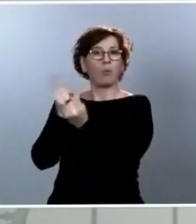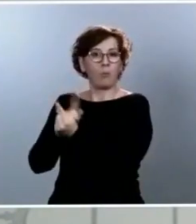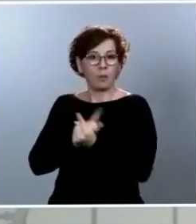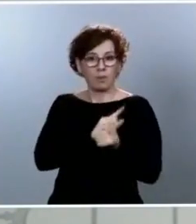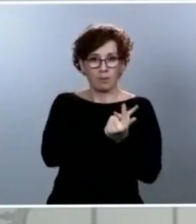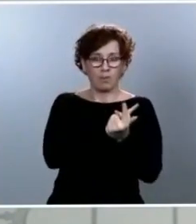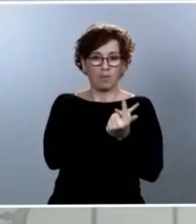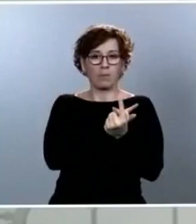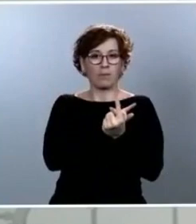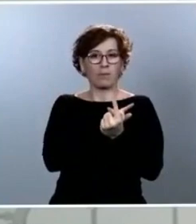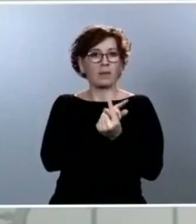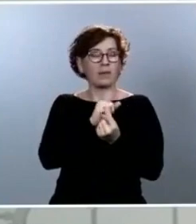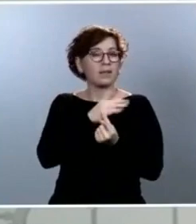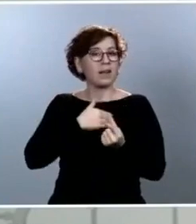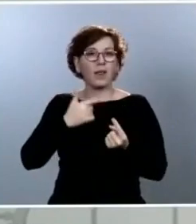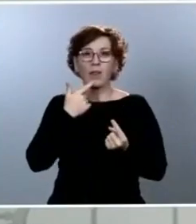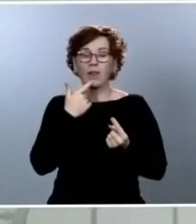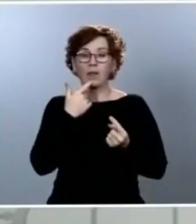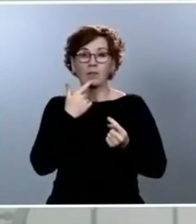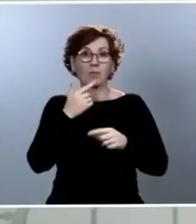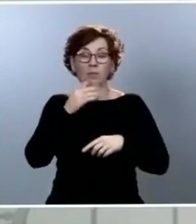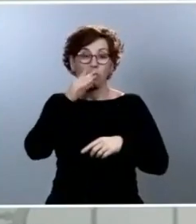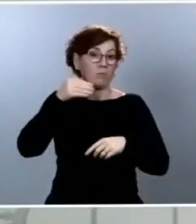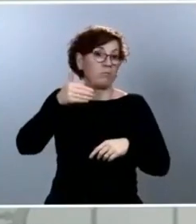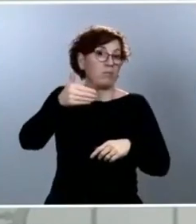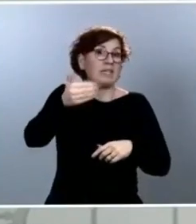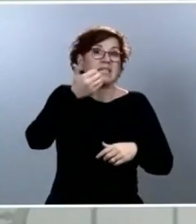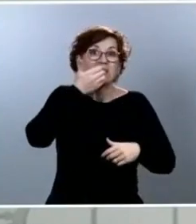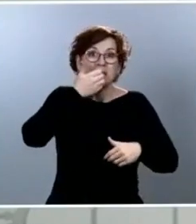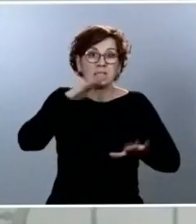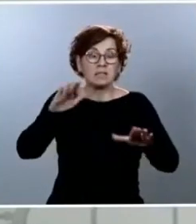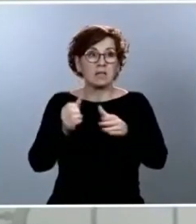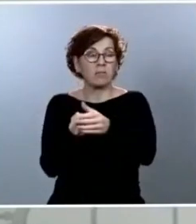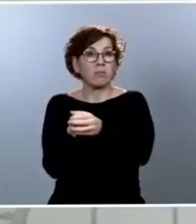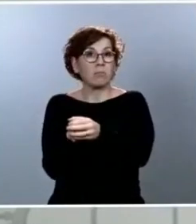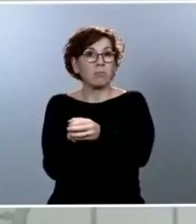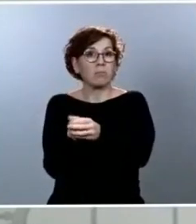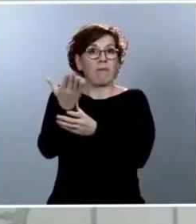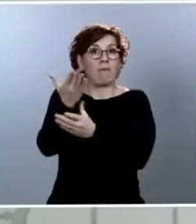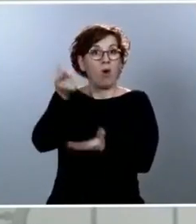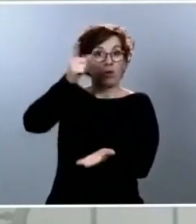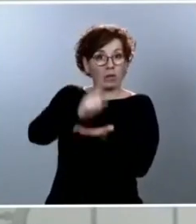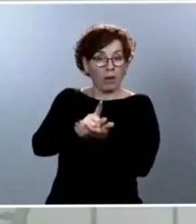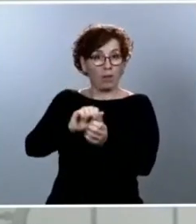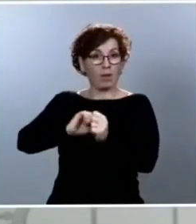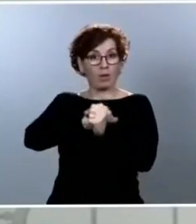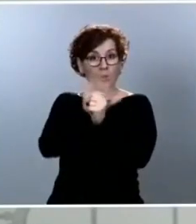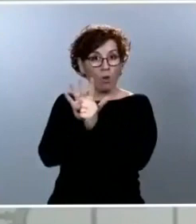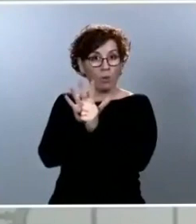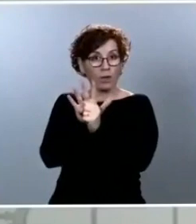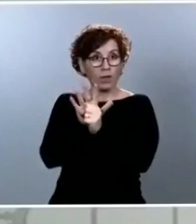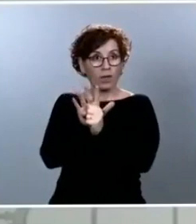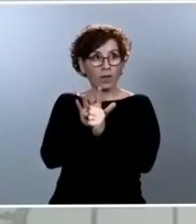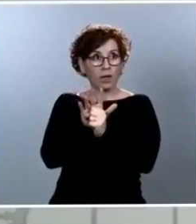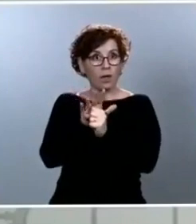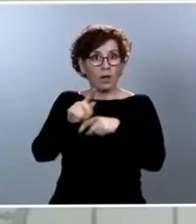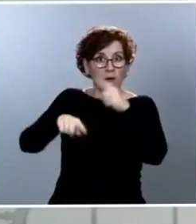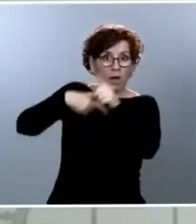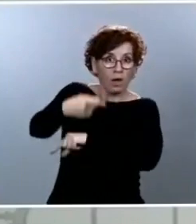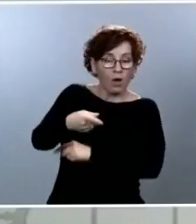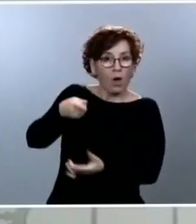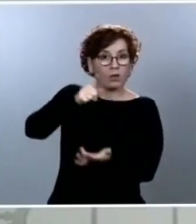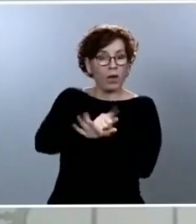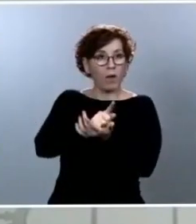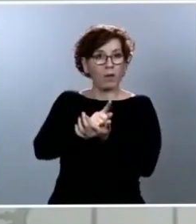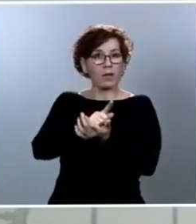cuando haya un nuevo rebrote del COVID-19, pues lo que haga sea poner en riesgo de nuevo a nuestro sistema nacional de salud.